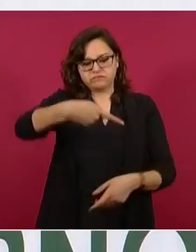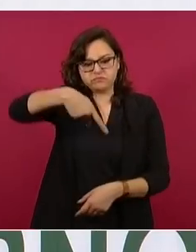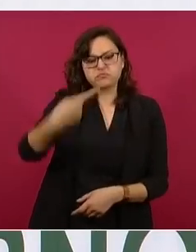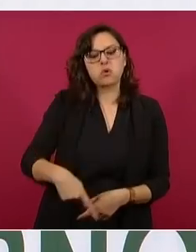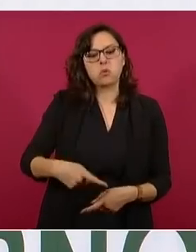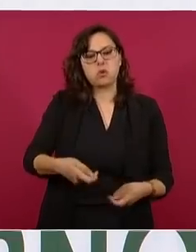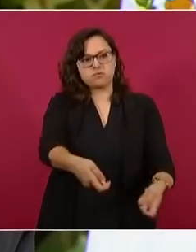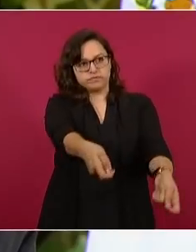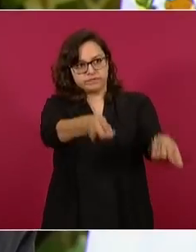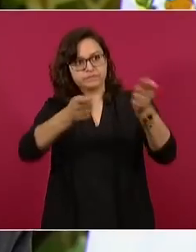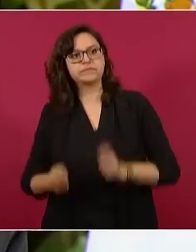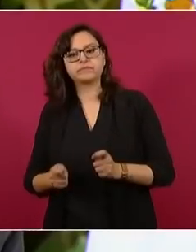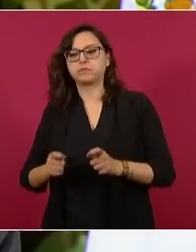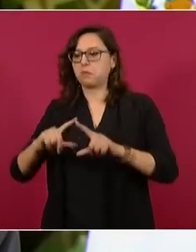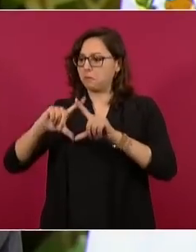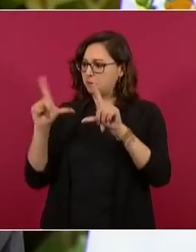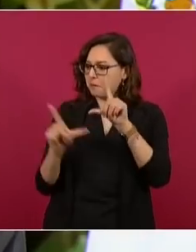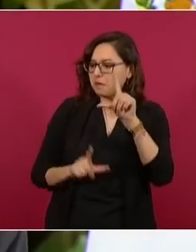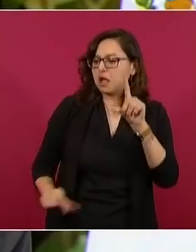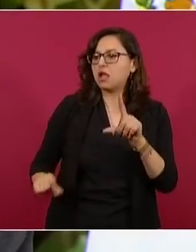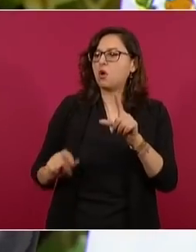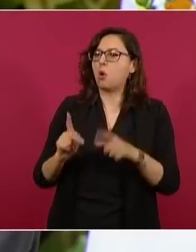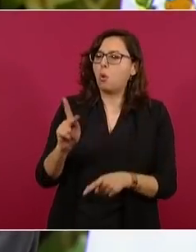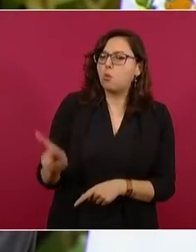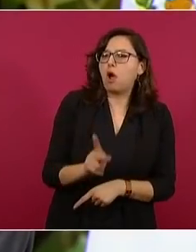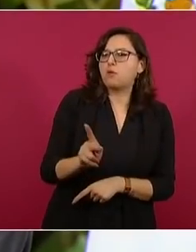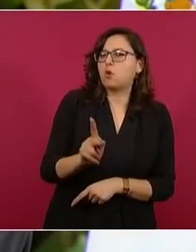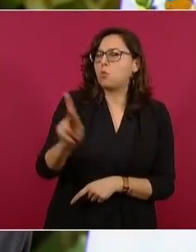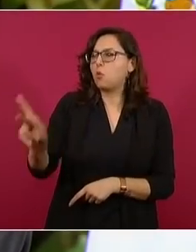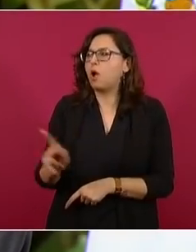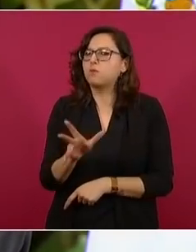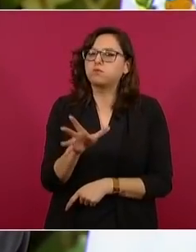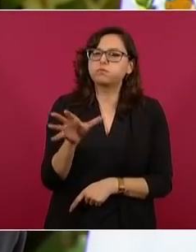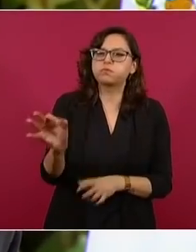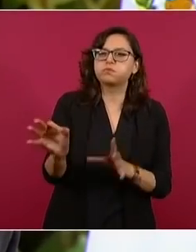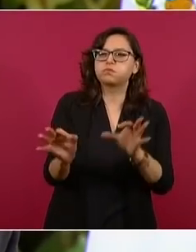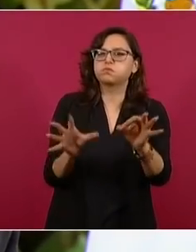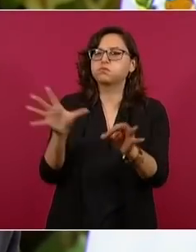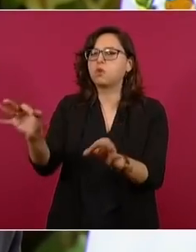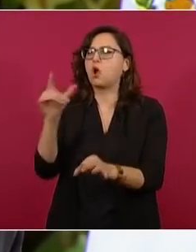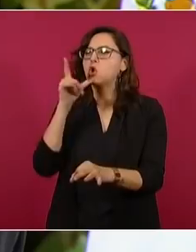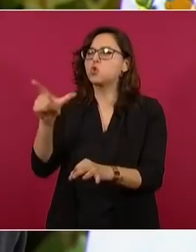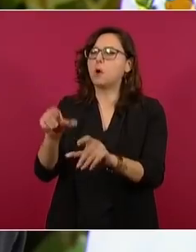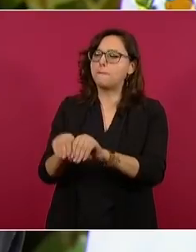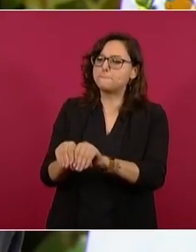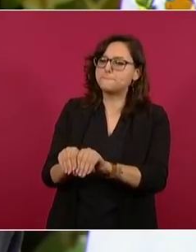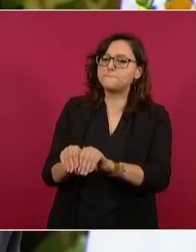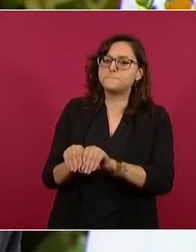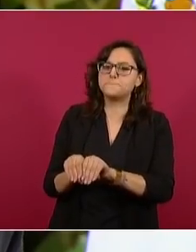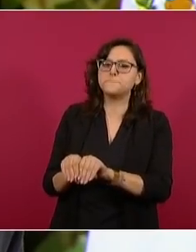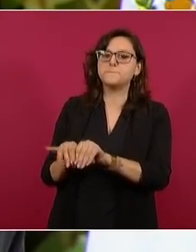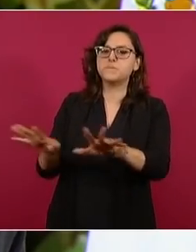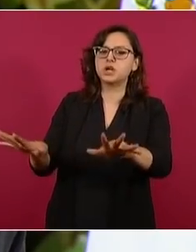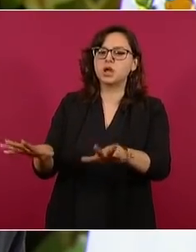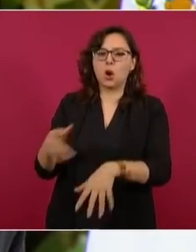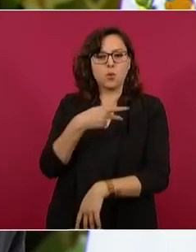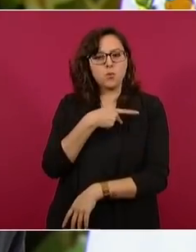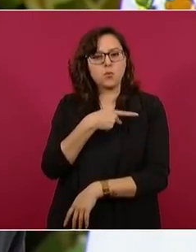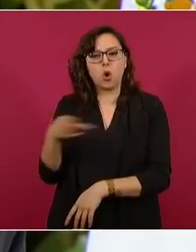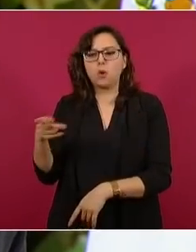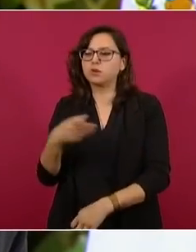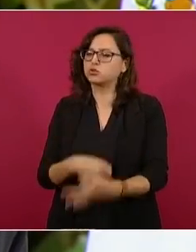a los pueblos más apartados de México y a los hogares más pobres.